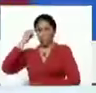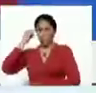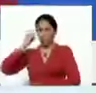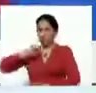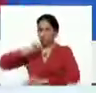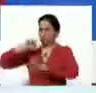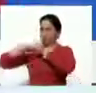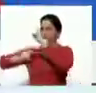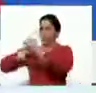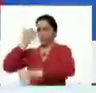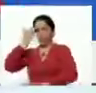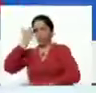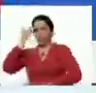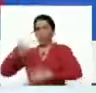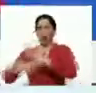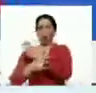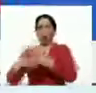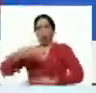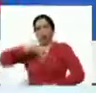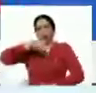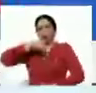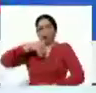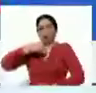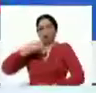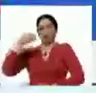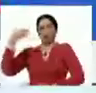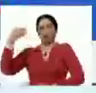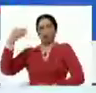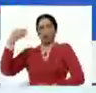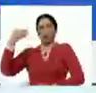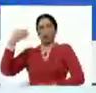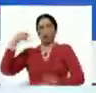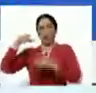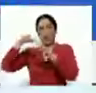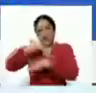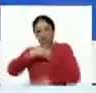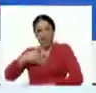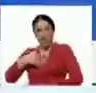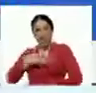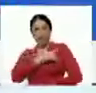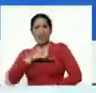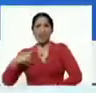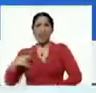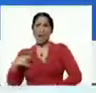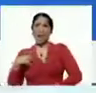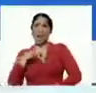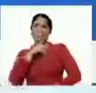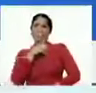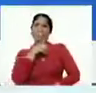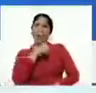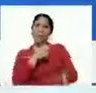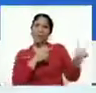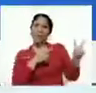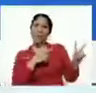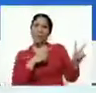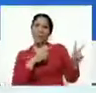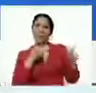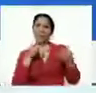guaidocismo en su alma, que le quieren el mal a Venezuela. Pues sépanlo